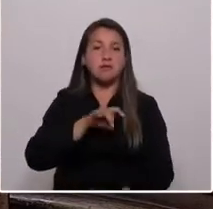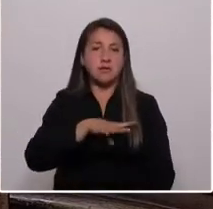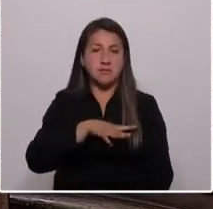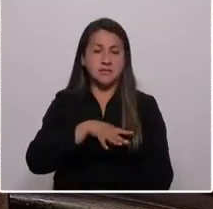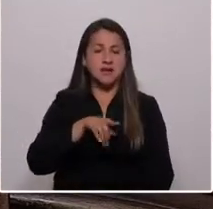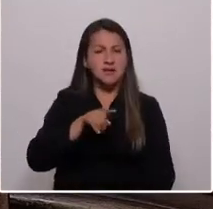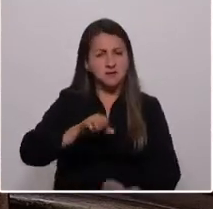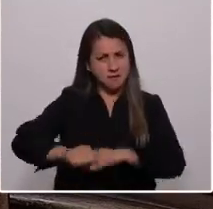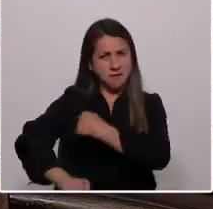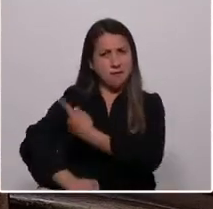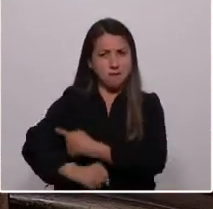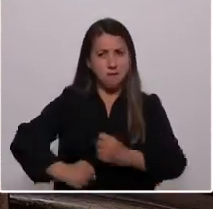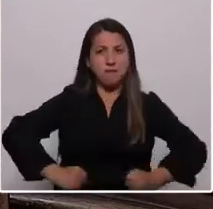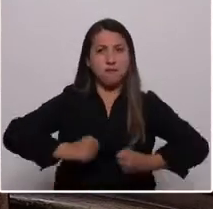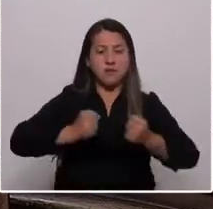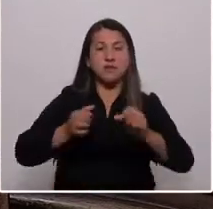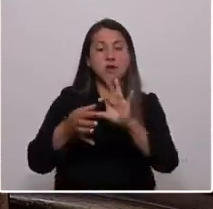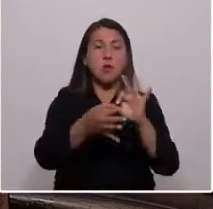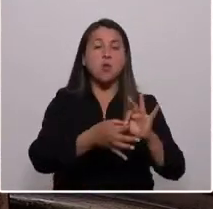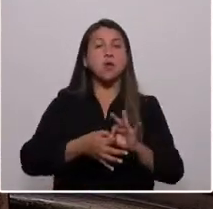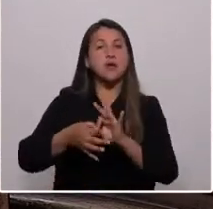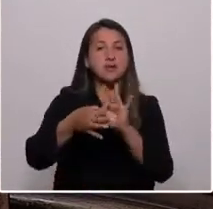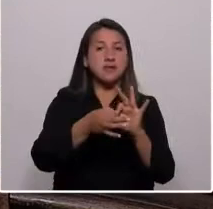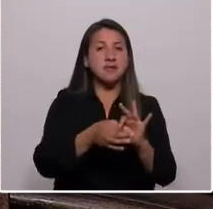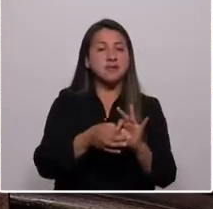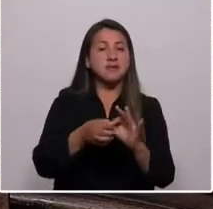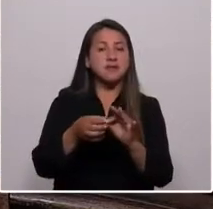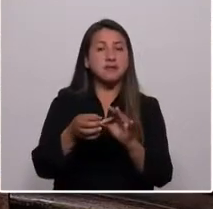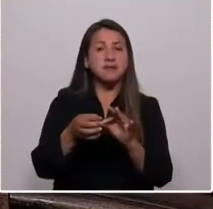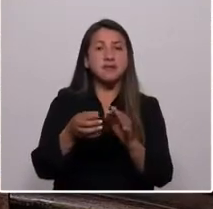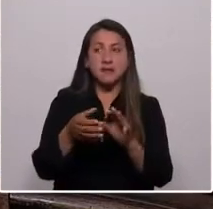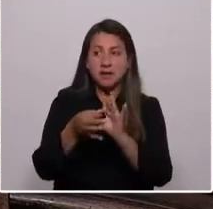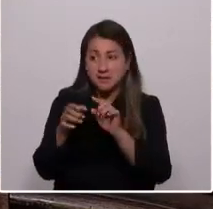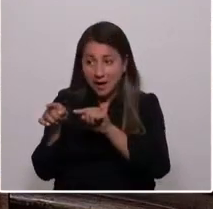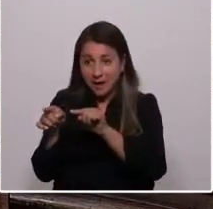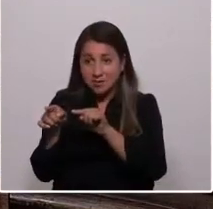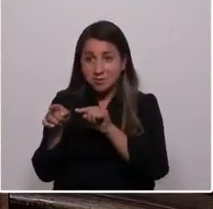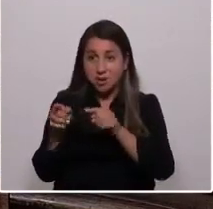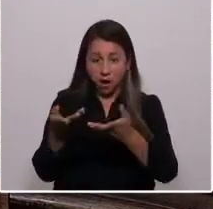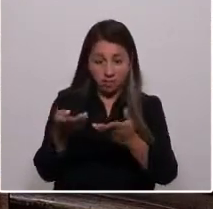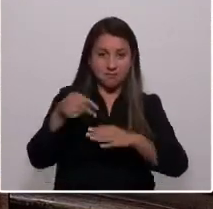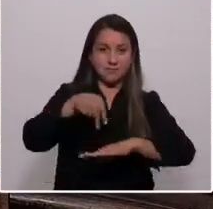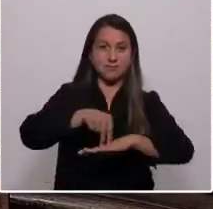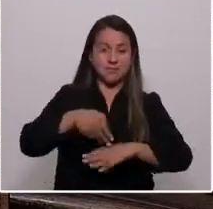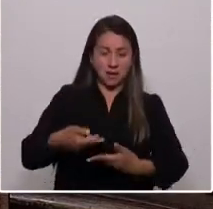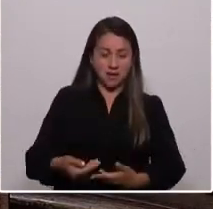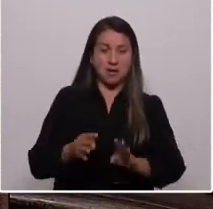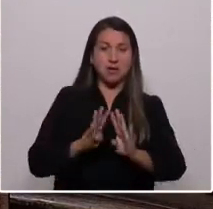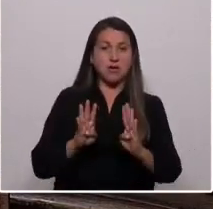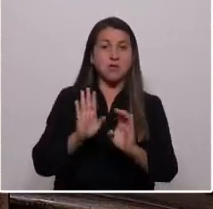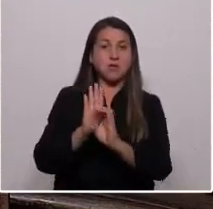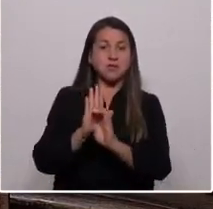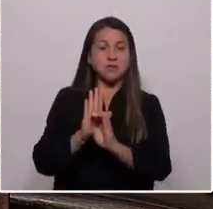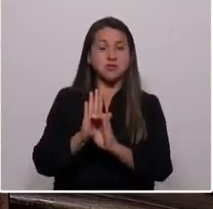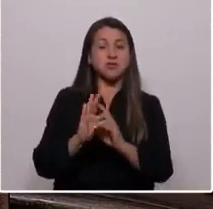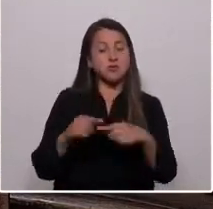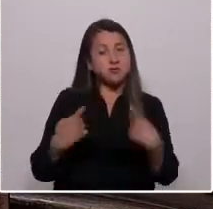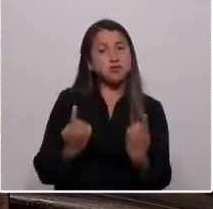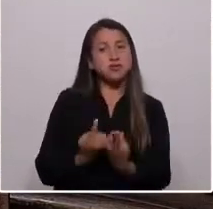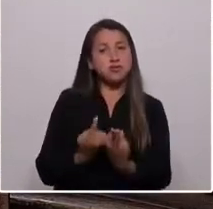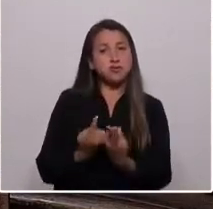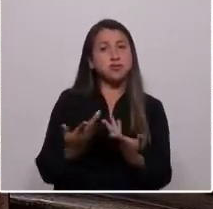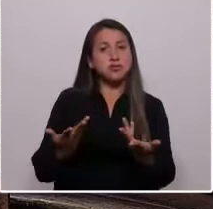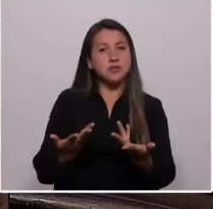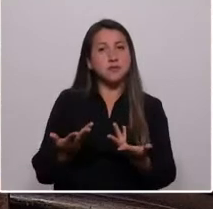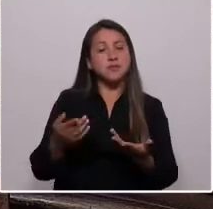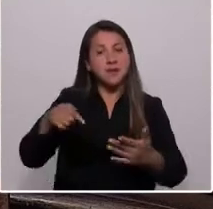fuerza y unidad nos trajo precisamente aquí, a este momento de la historia, donde junto a nosotros ingresan a